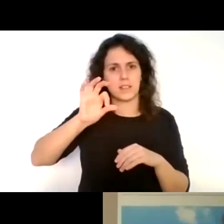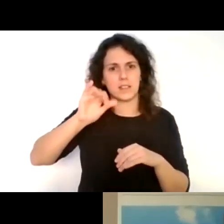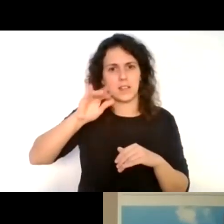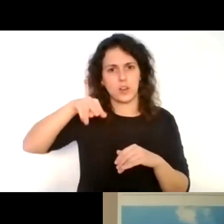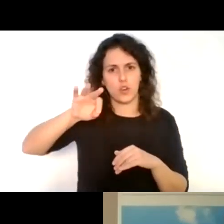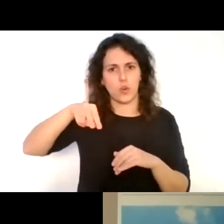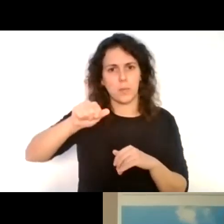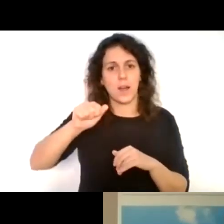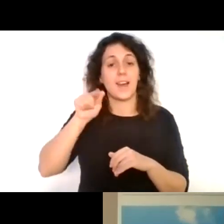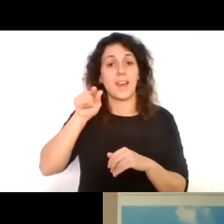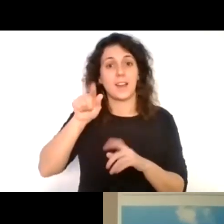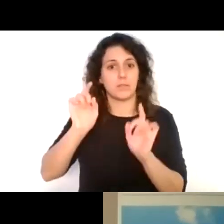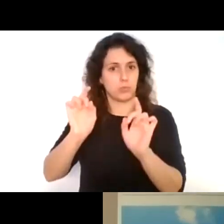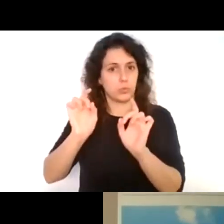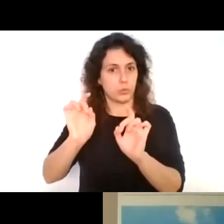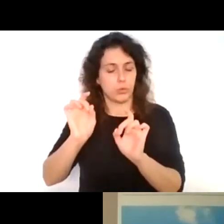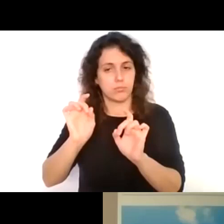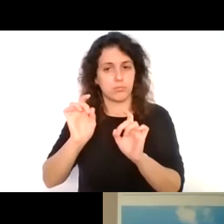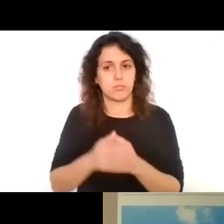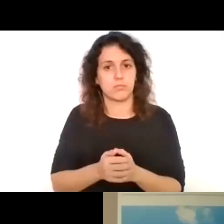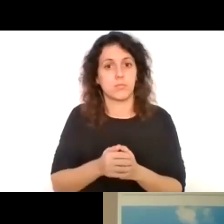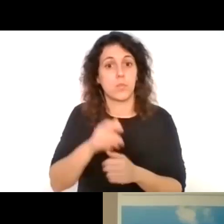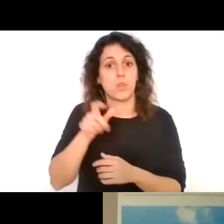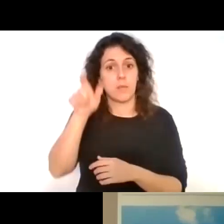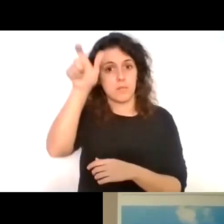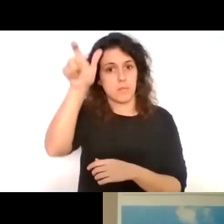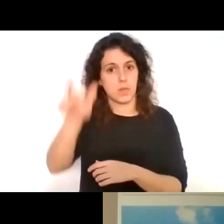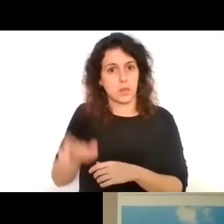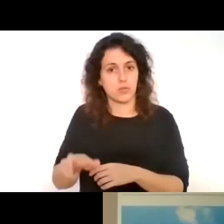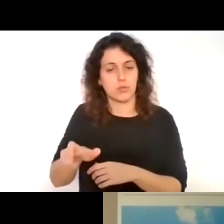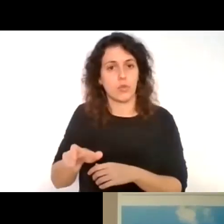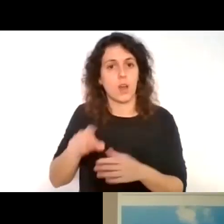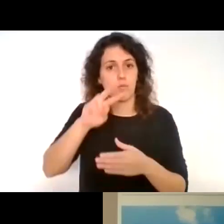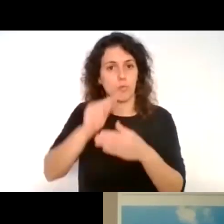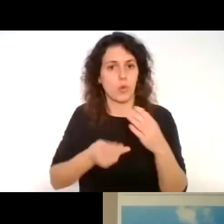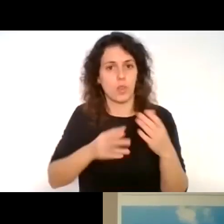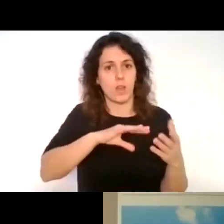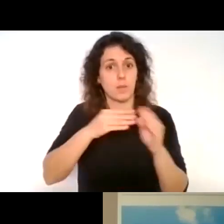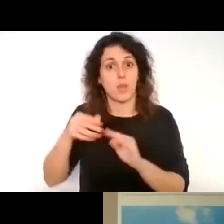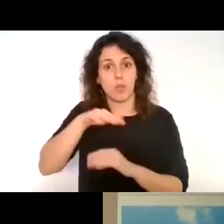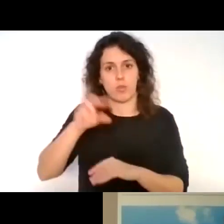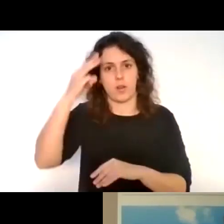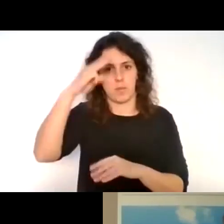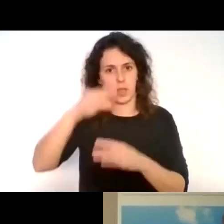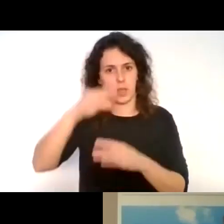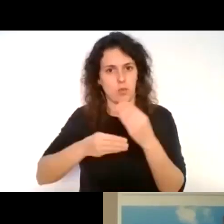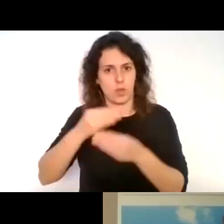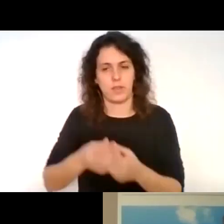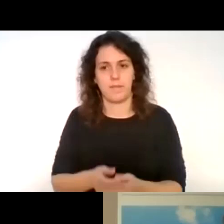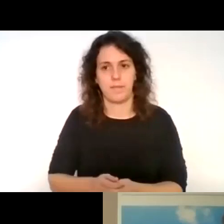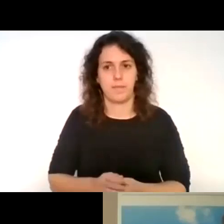es instructor y, bueno, una persona que desarrolla el buceo adaptado en México. Gracias.